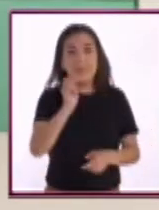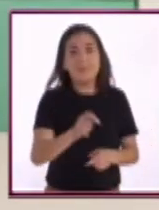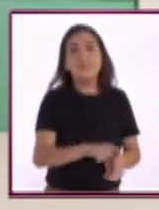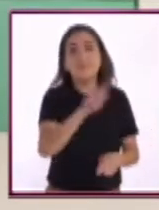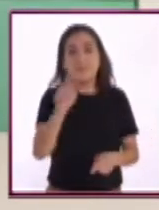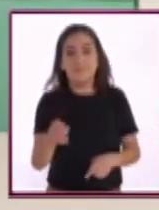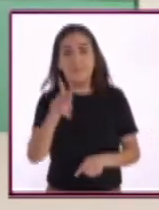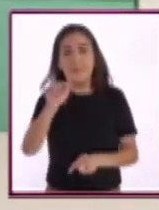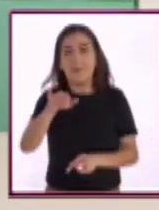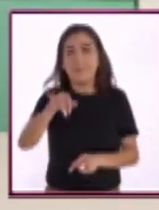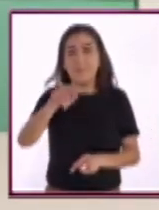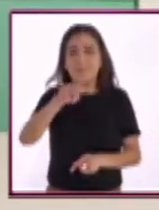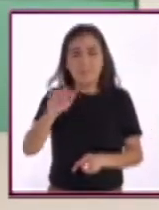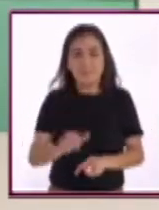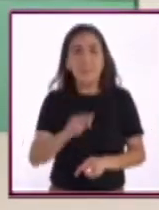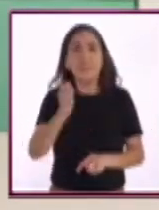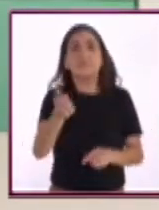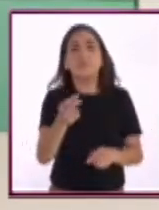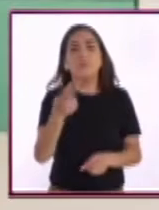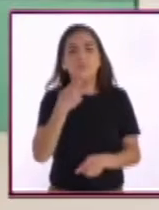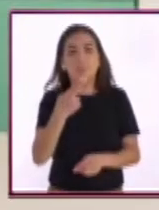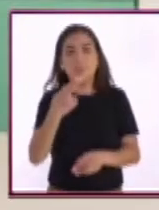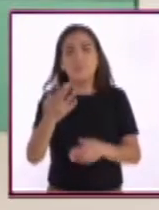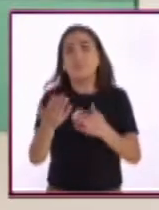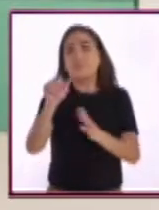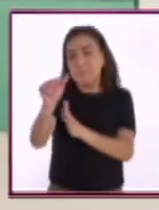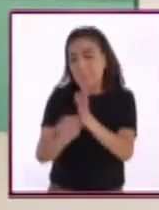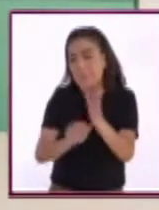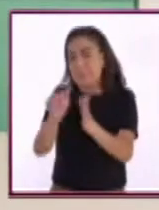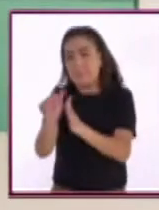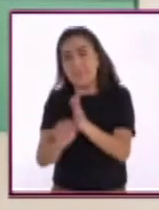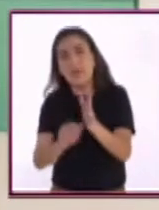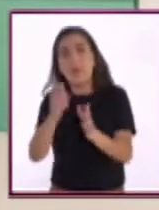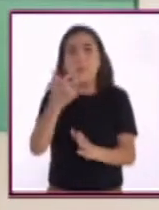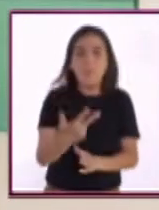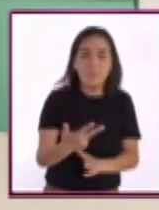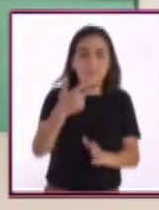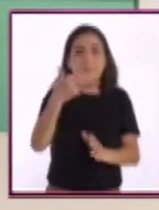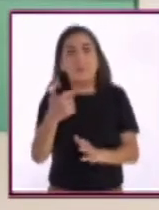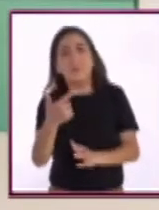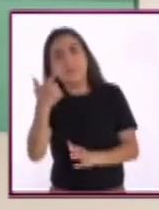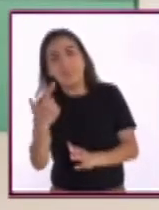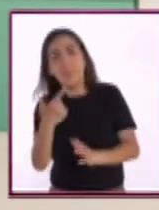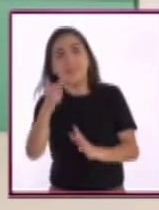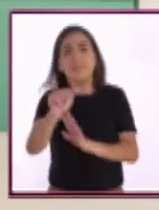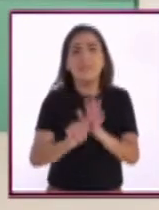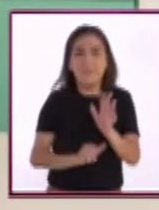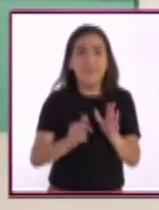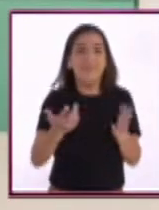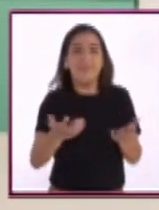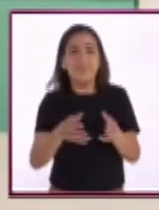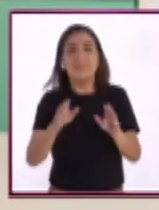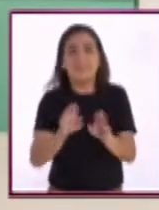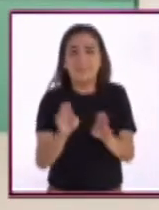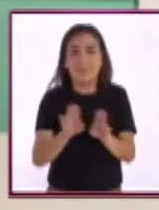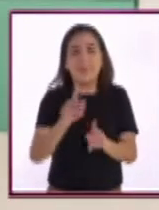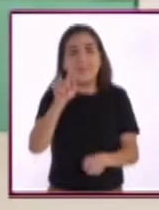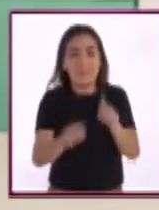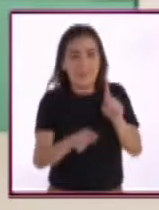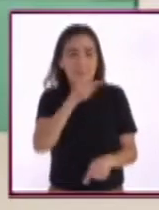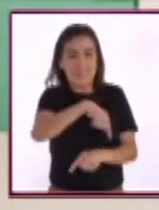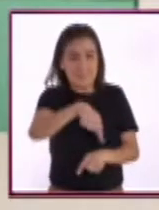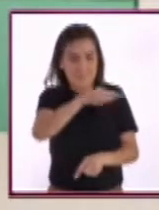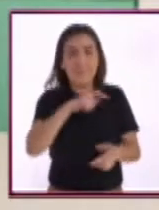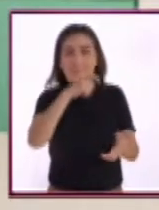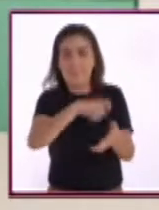fabricas, no sé, una camisa, la usas por unos par de meses, ocho meses, de hecho es en promedio la vida